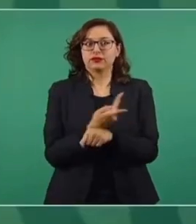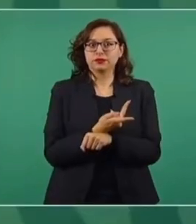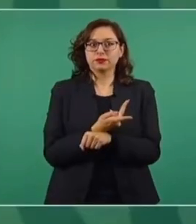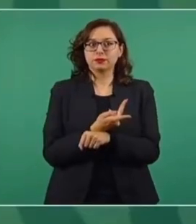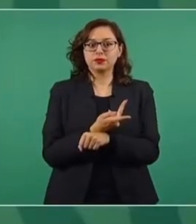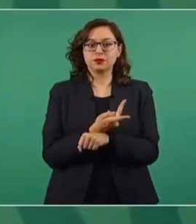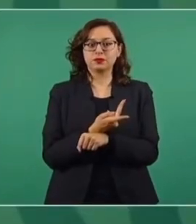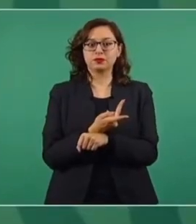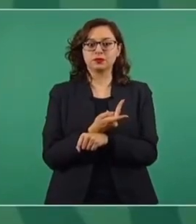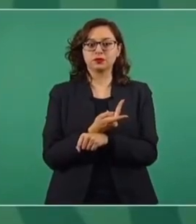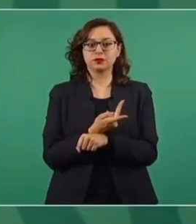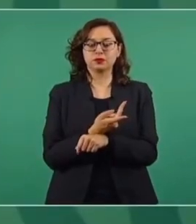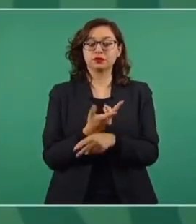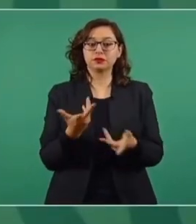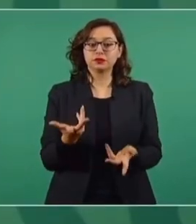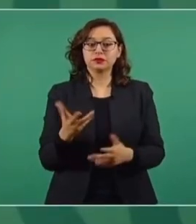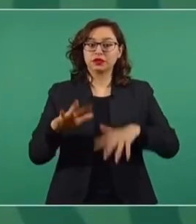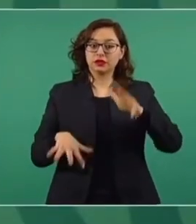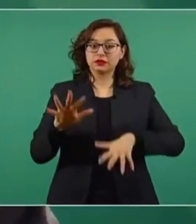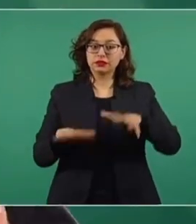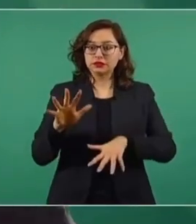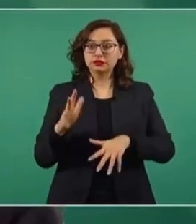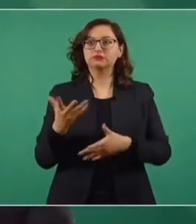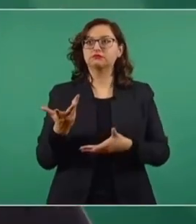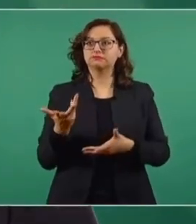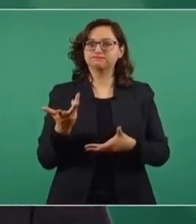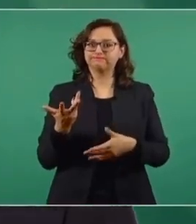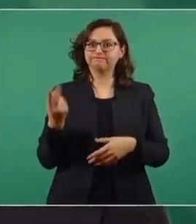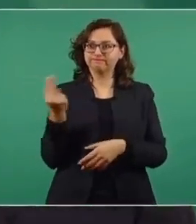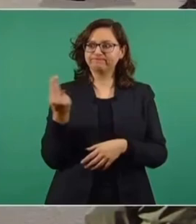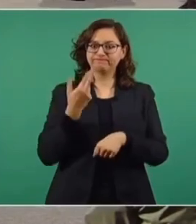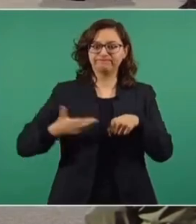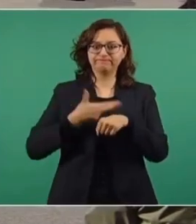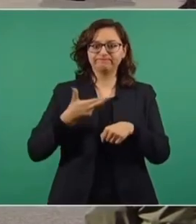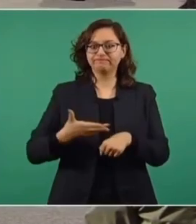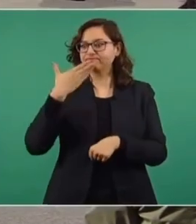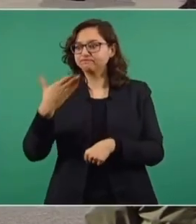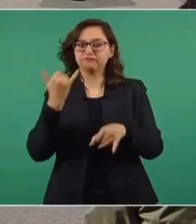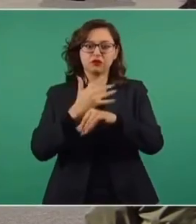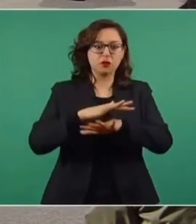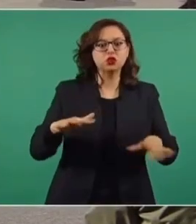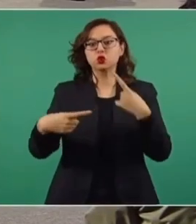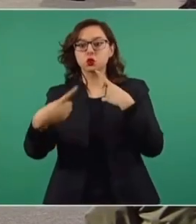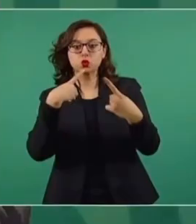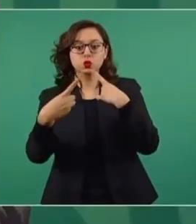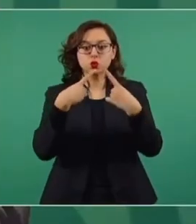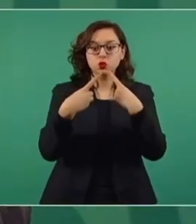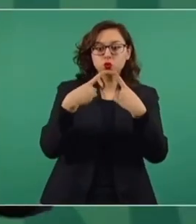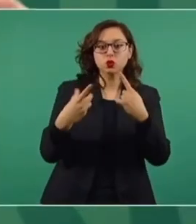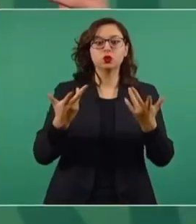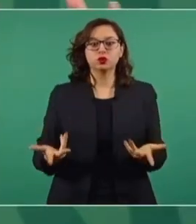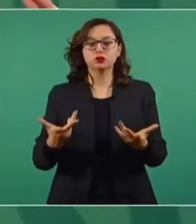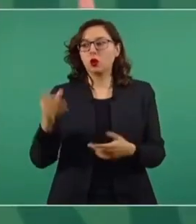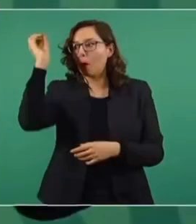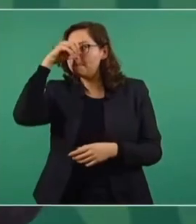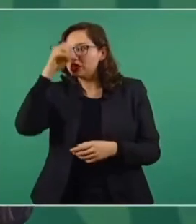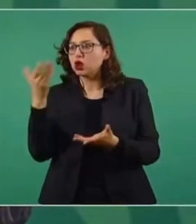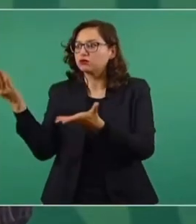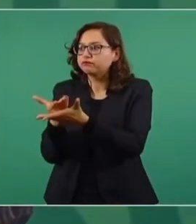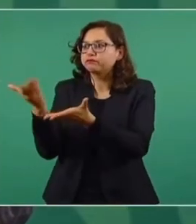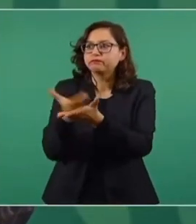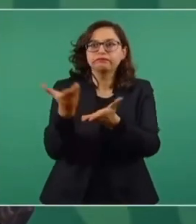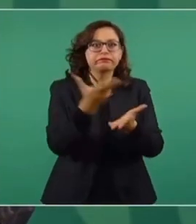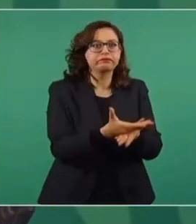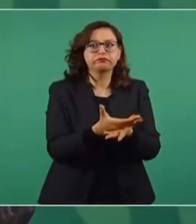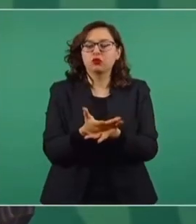se informara bien, si se organizaran bien debates, escuchando todos los puntos de vista de